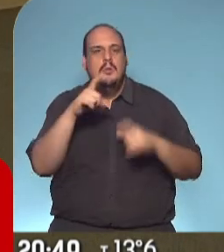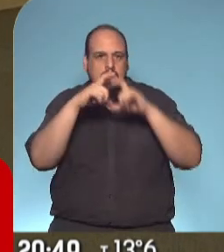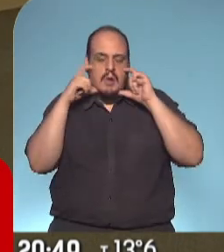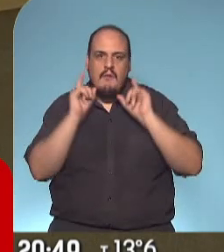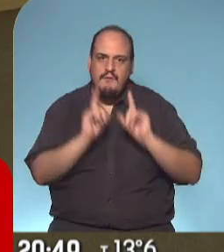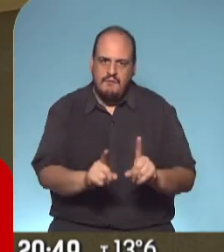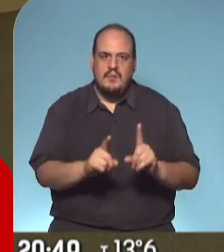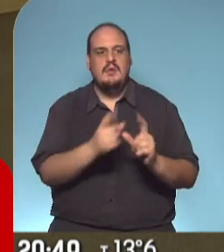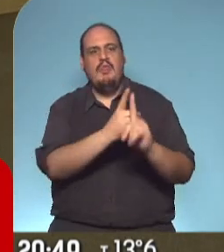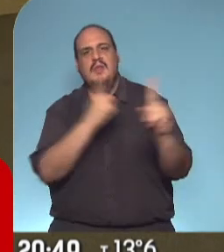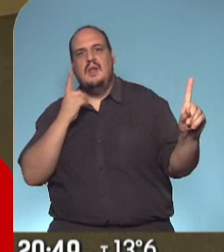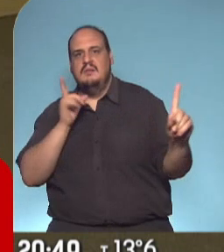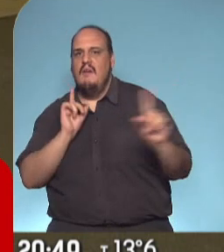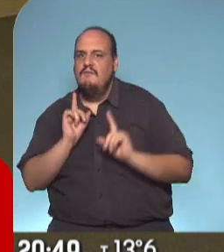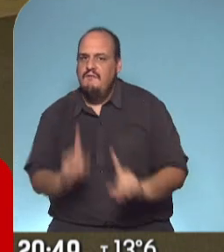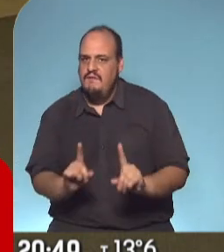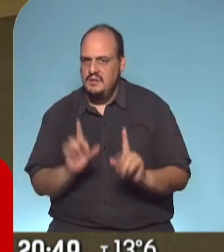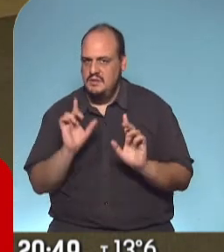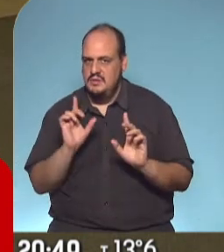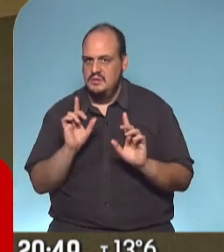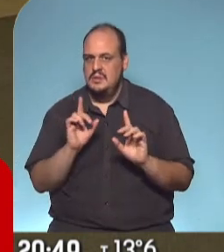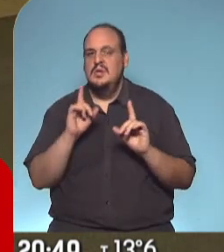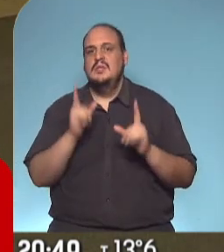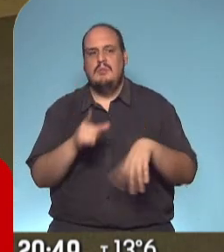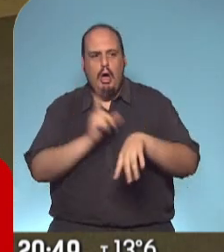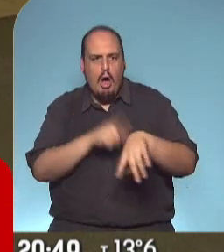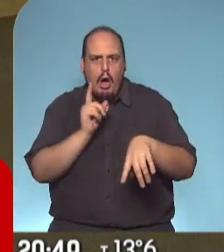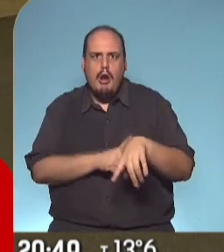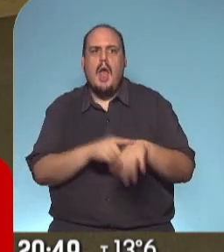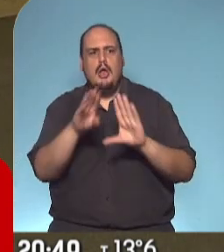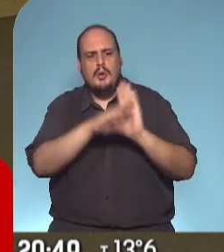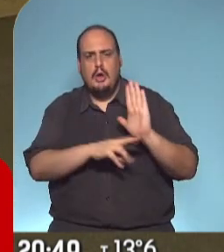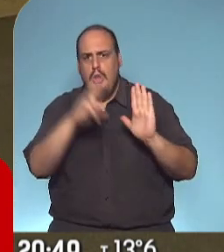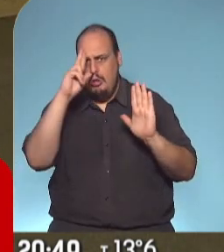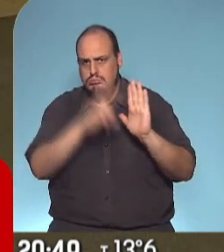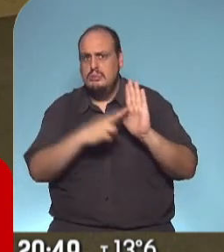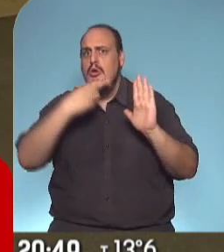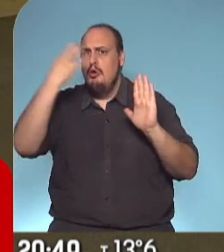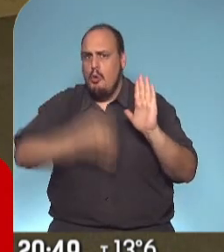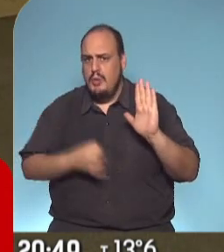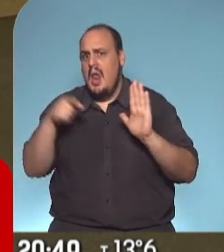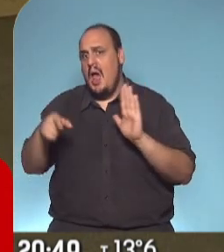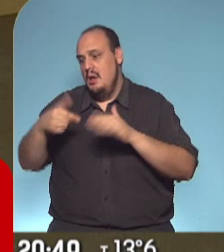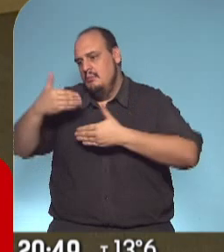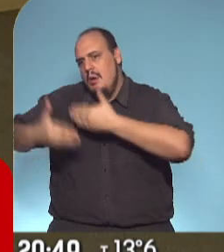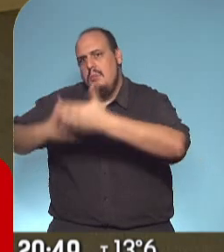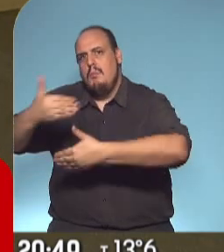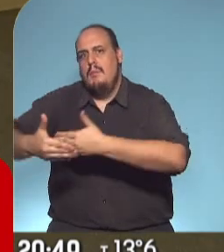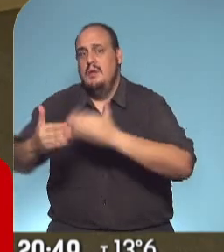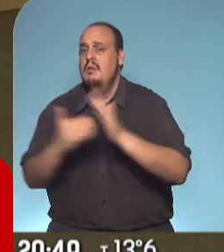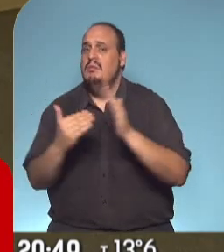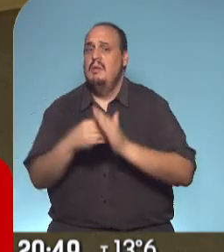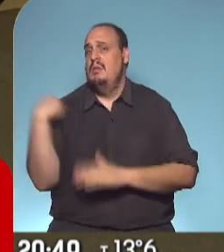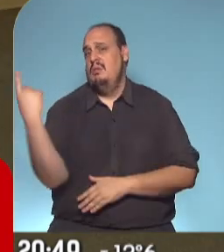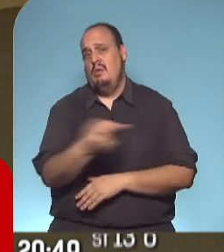tapabocas, si mantenemos la distancia, si cumplimos con los horarios, con los protocolos, vamos a poder seguir avanzando. Depende de todos. Depende de todos